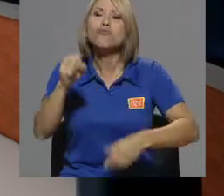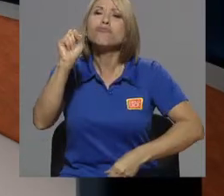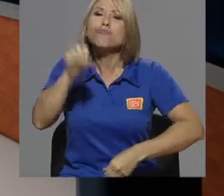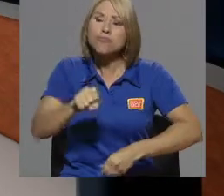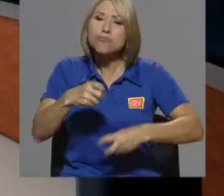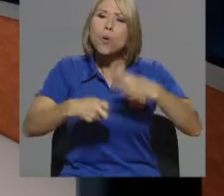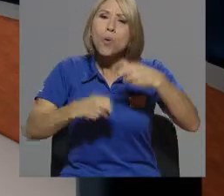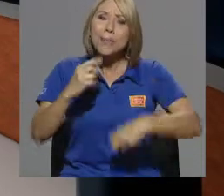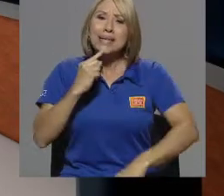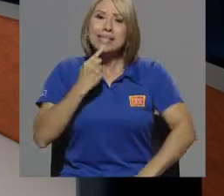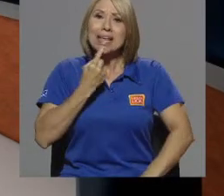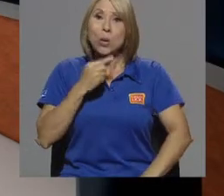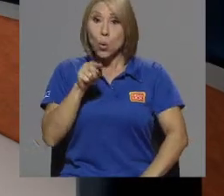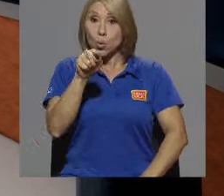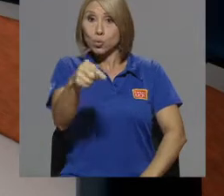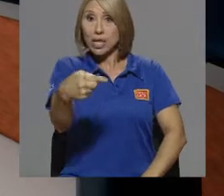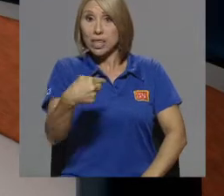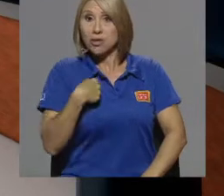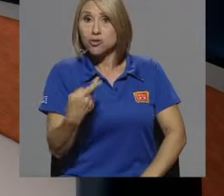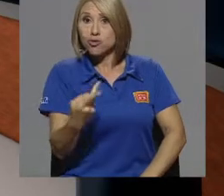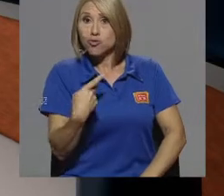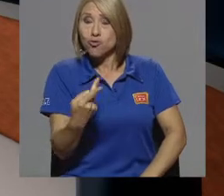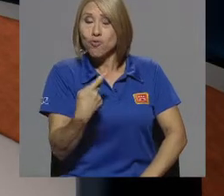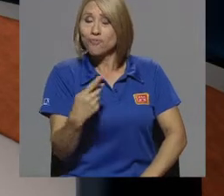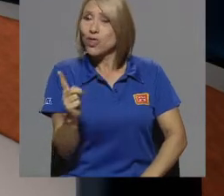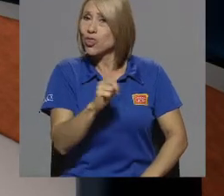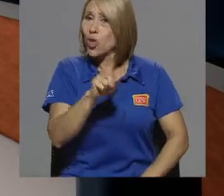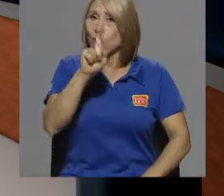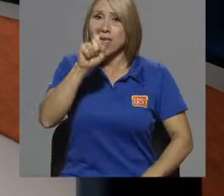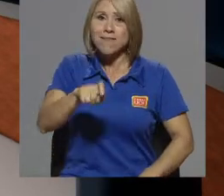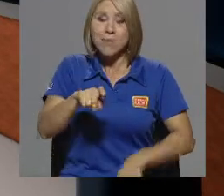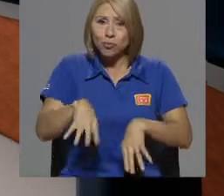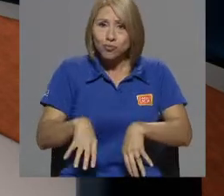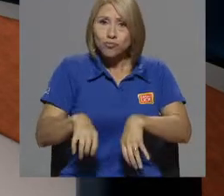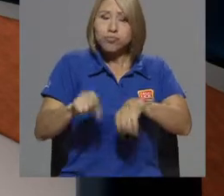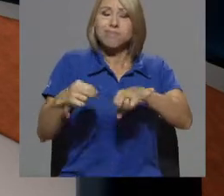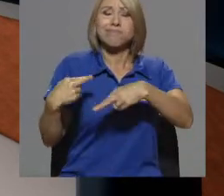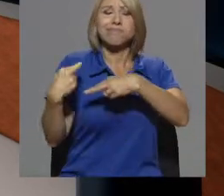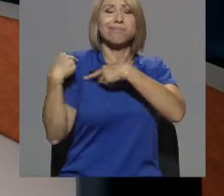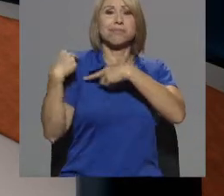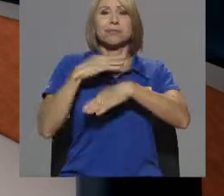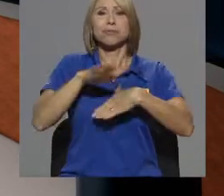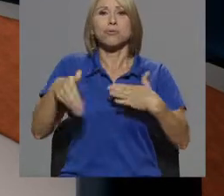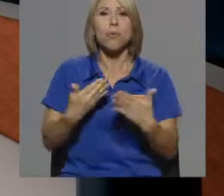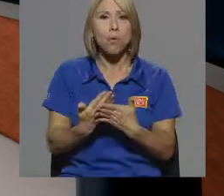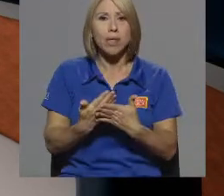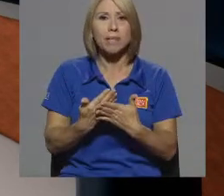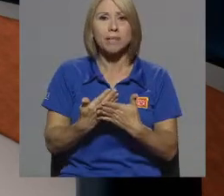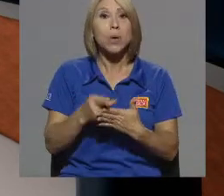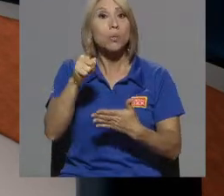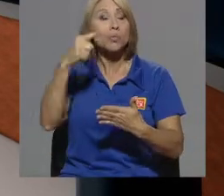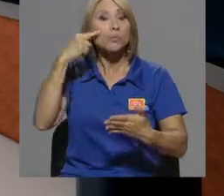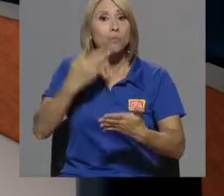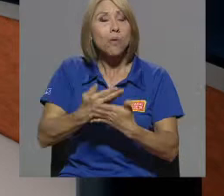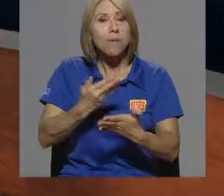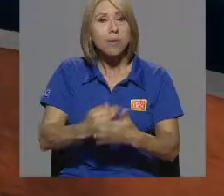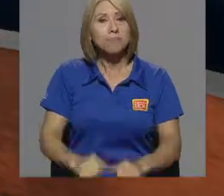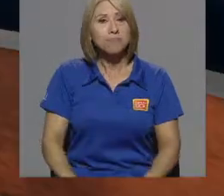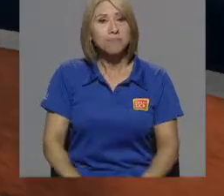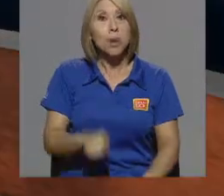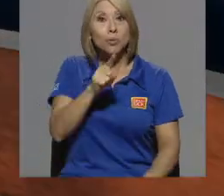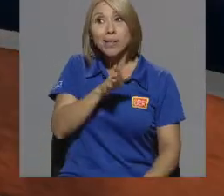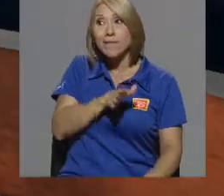serio y ni usted ni yo, como ciudadanos consumidores, debemos cargar con toda la responsabilidad. Haga la prueba.